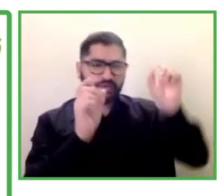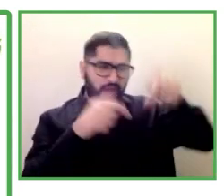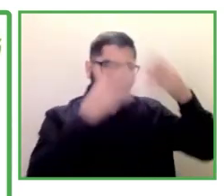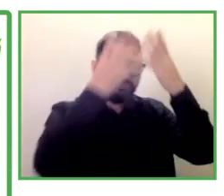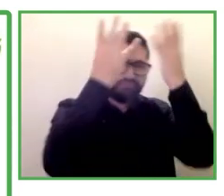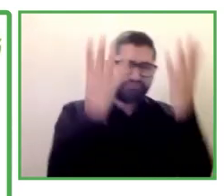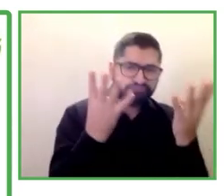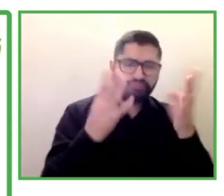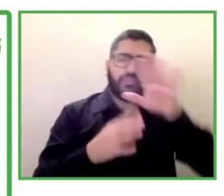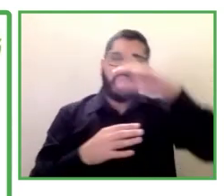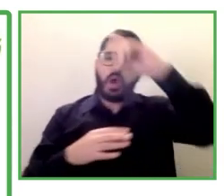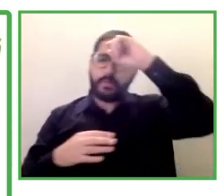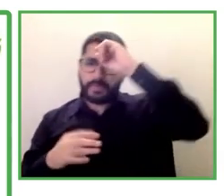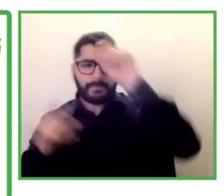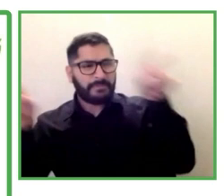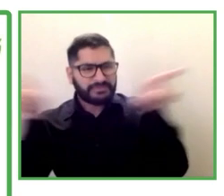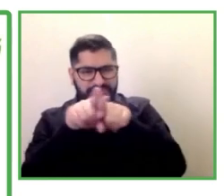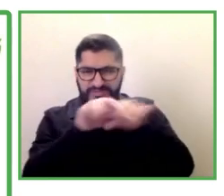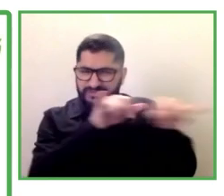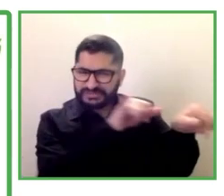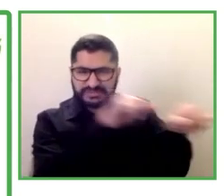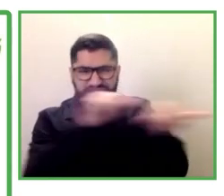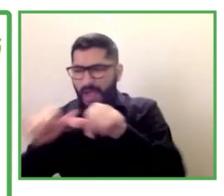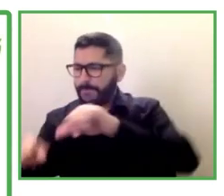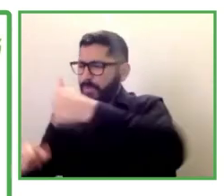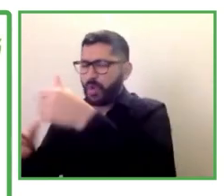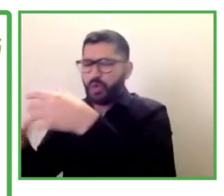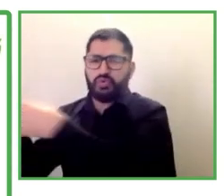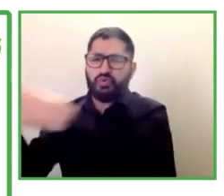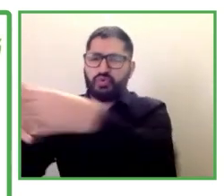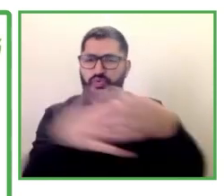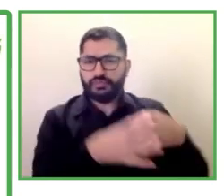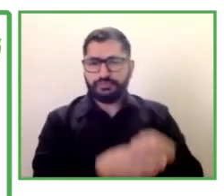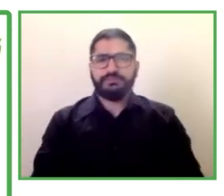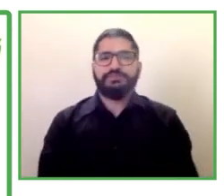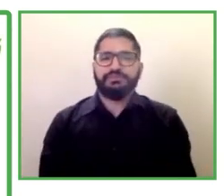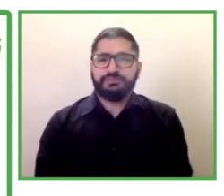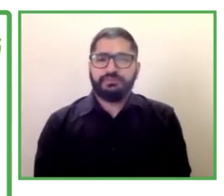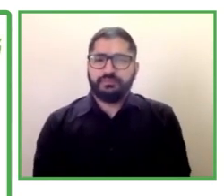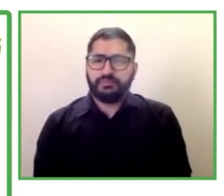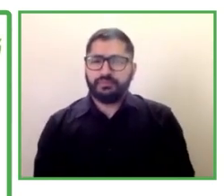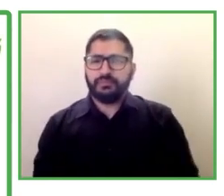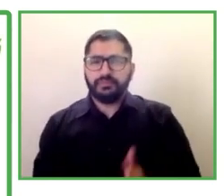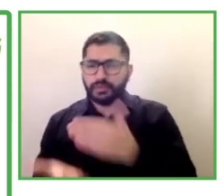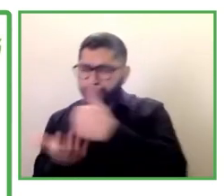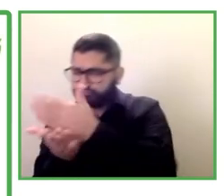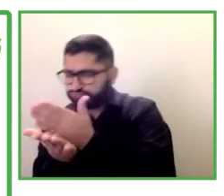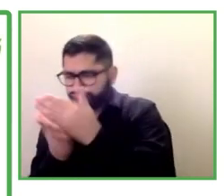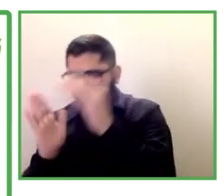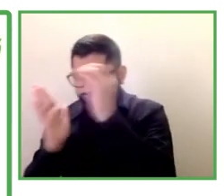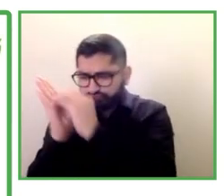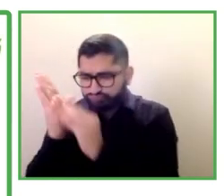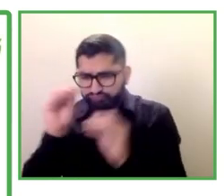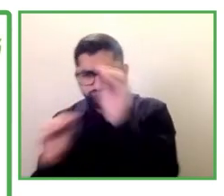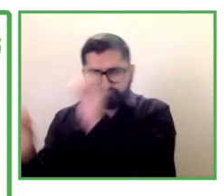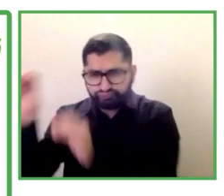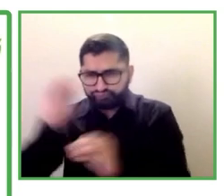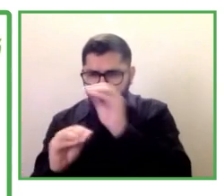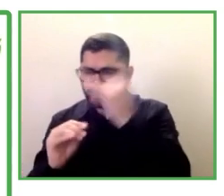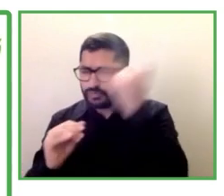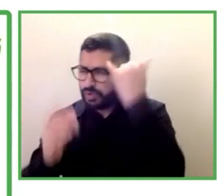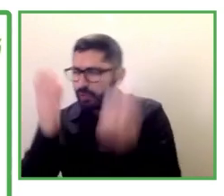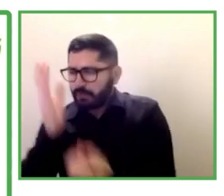ampliando el rato de acción del programa. Por un lado, hay que tener en cuenta que además las personas con discapacidad intelectual que son declaradas